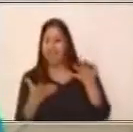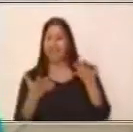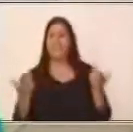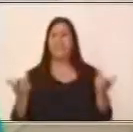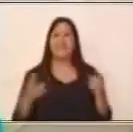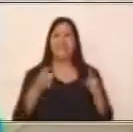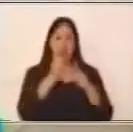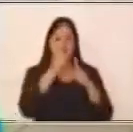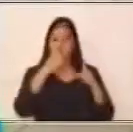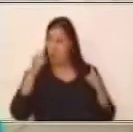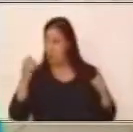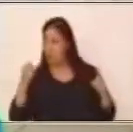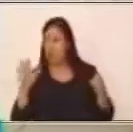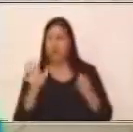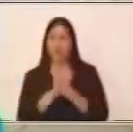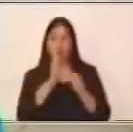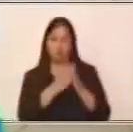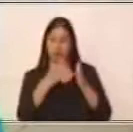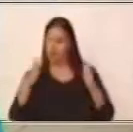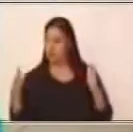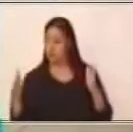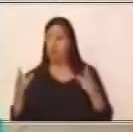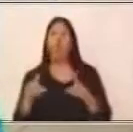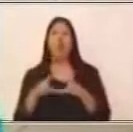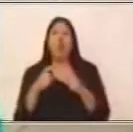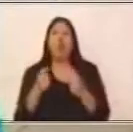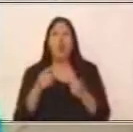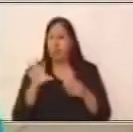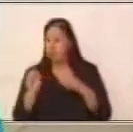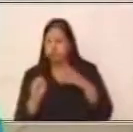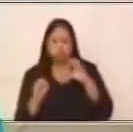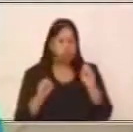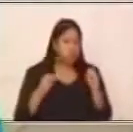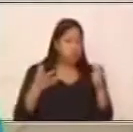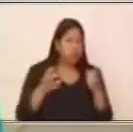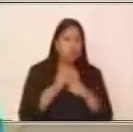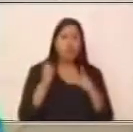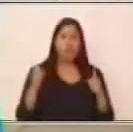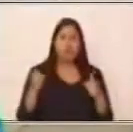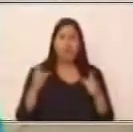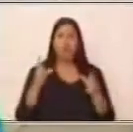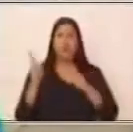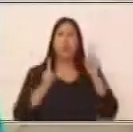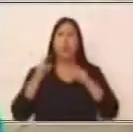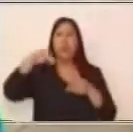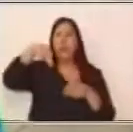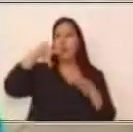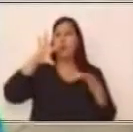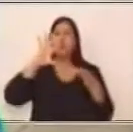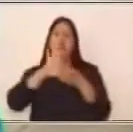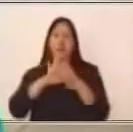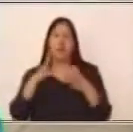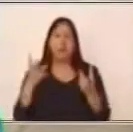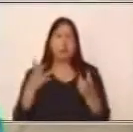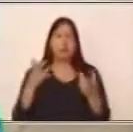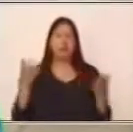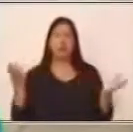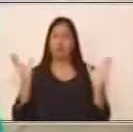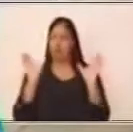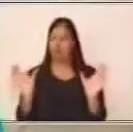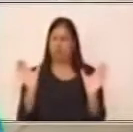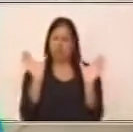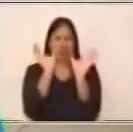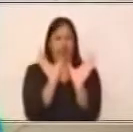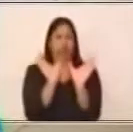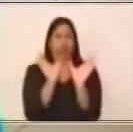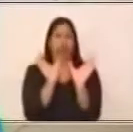una oración compuesta, cómo se identifica una oración compuesta, cuáles son los nexos, qué es una proposición para que puedas